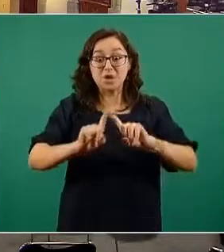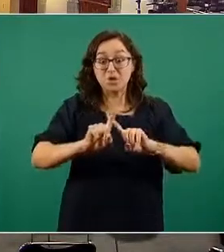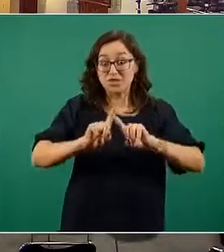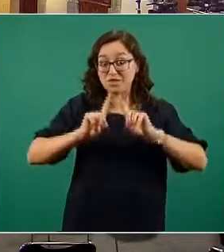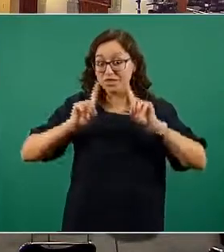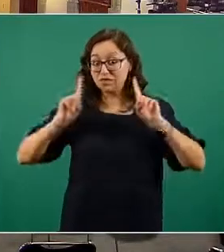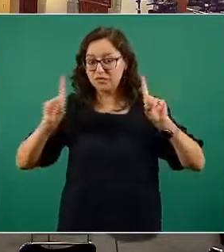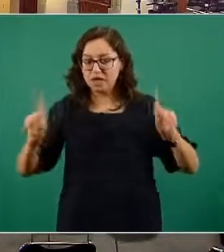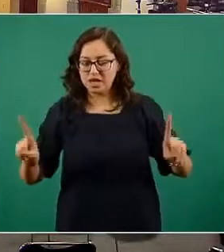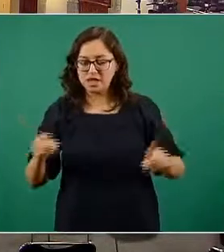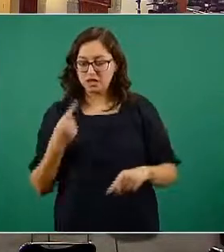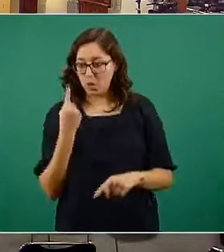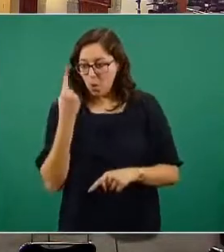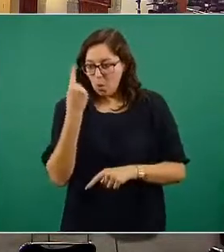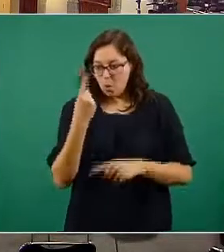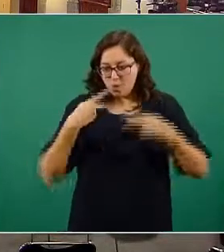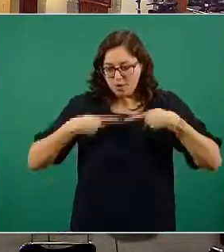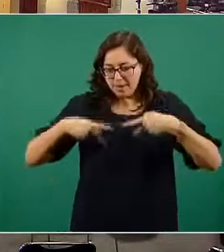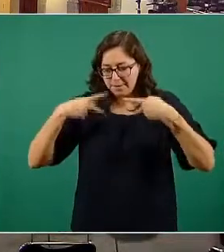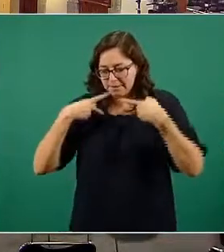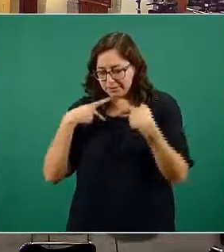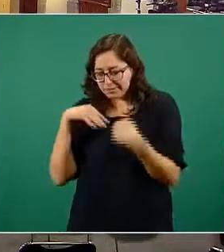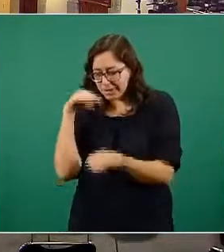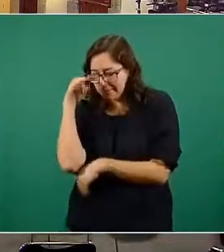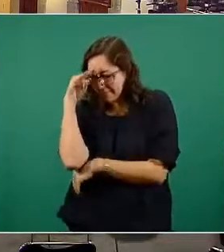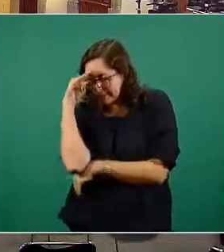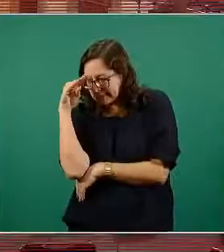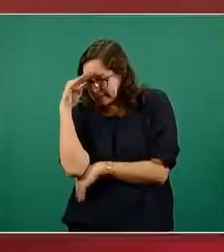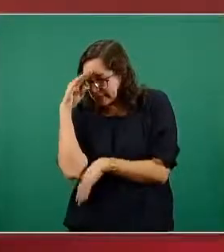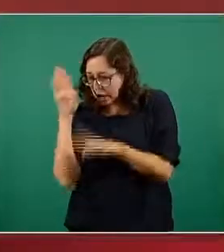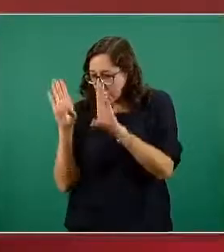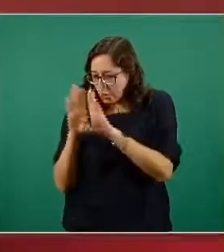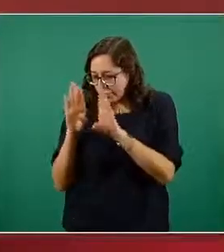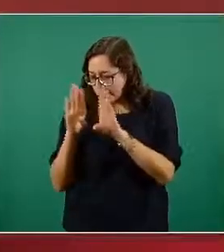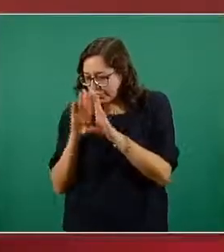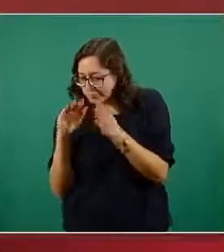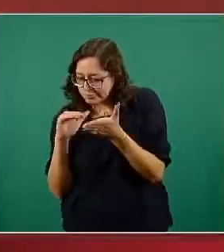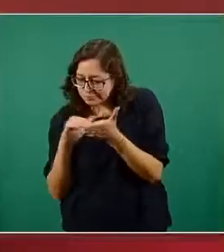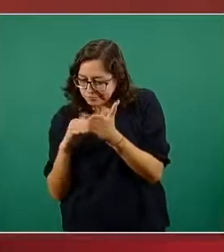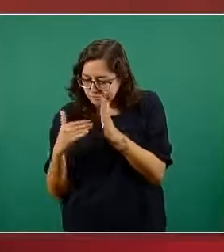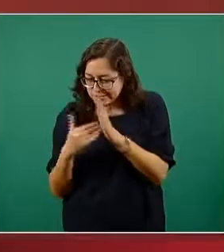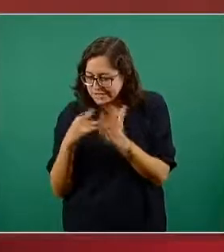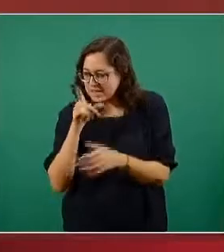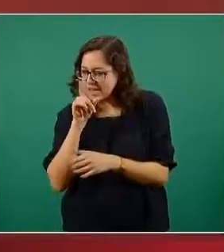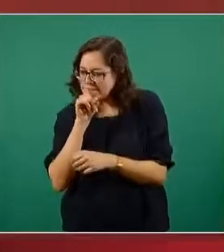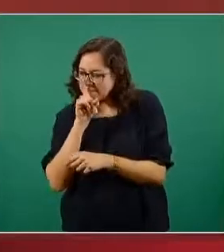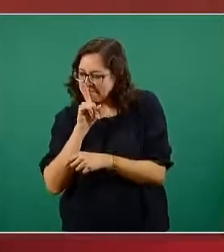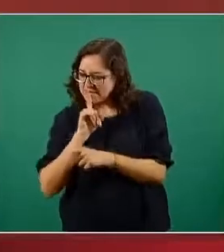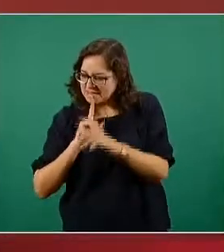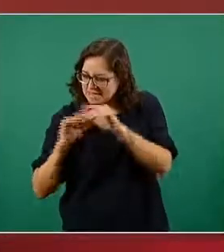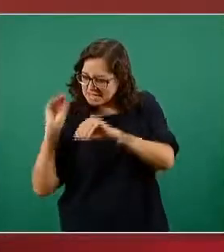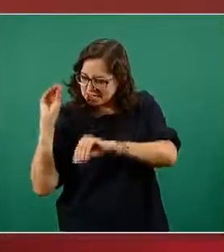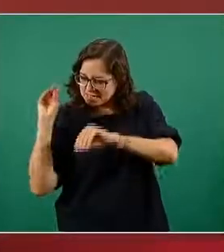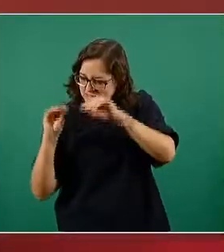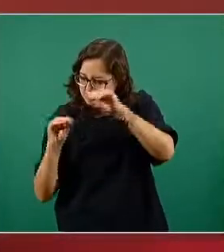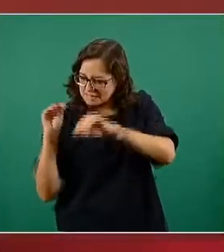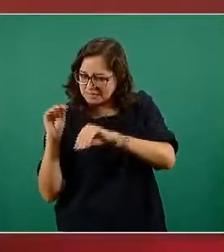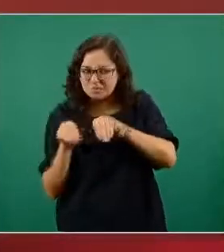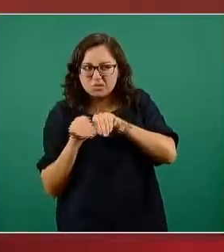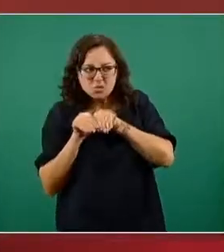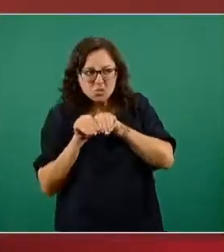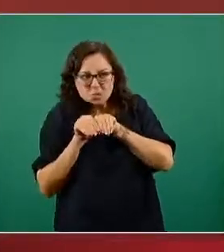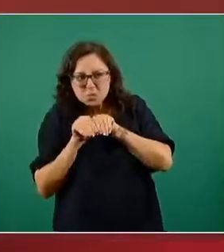intención planeada de dañar al público que necesita tener información